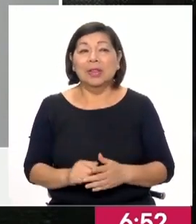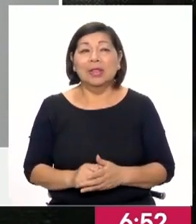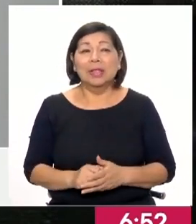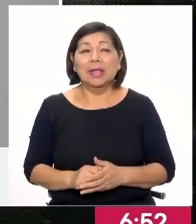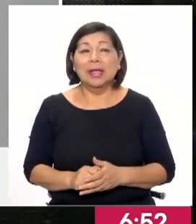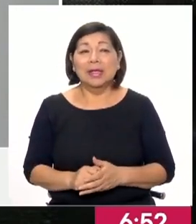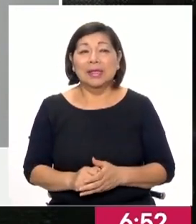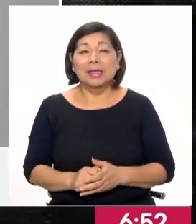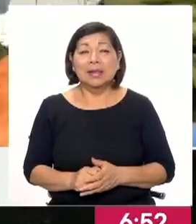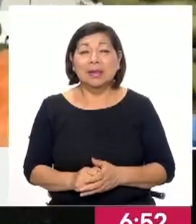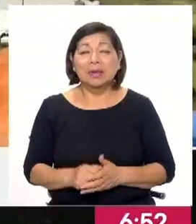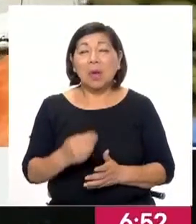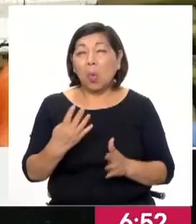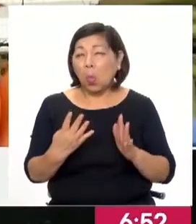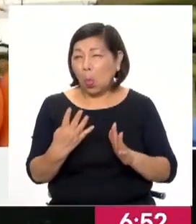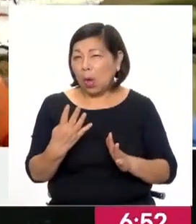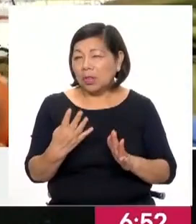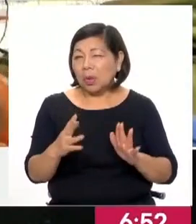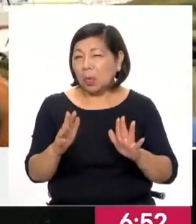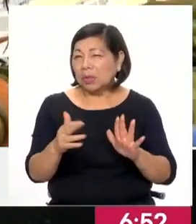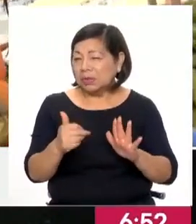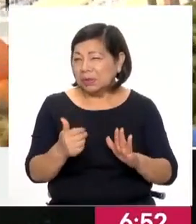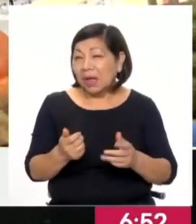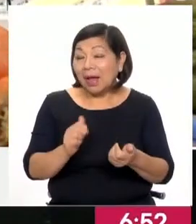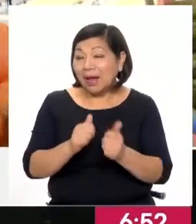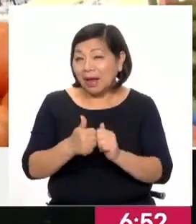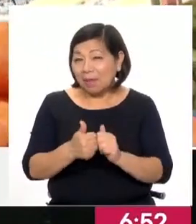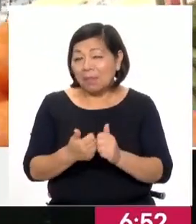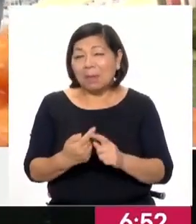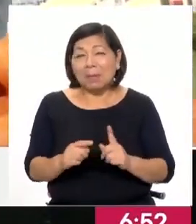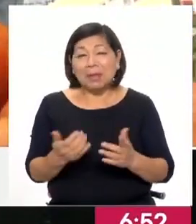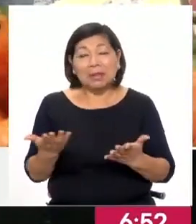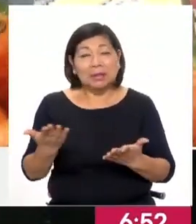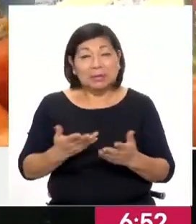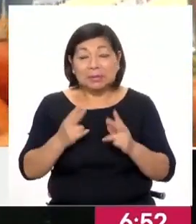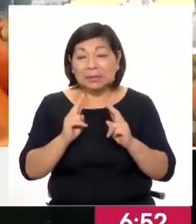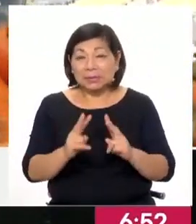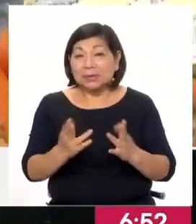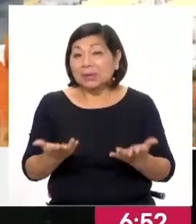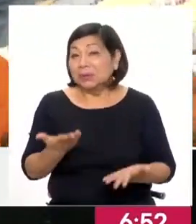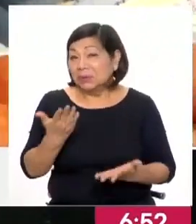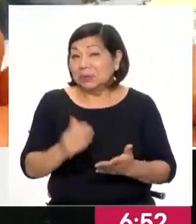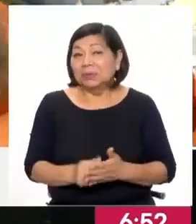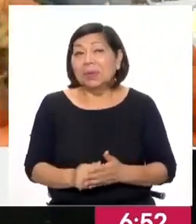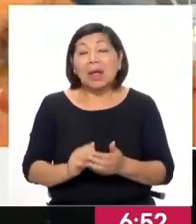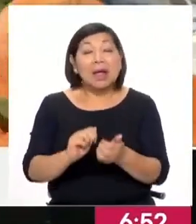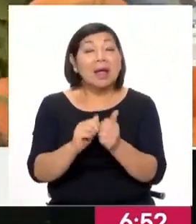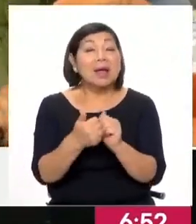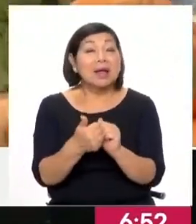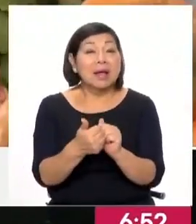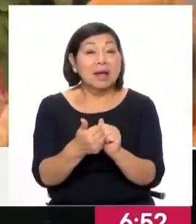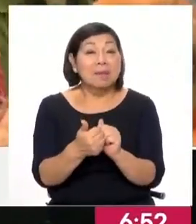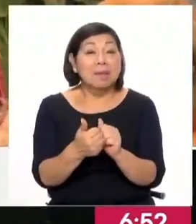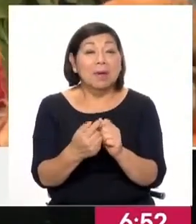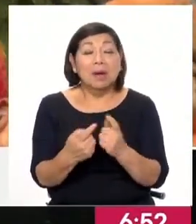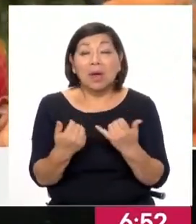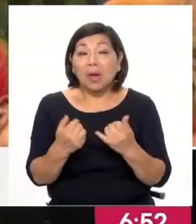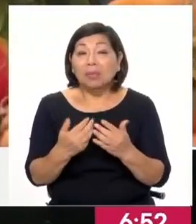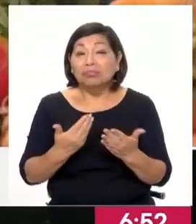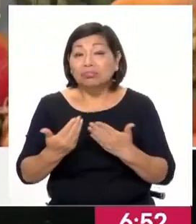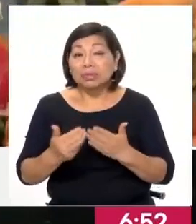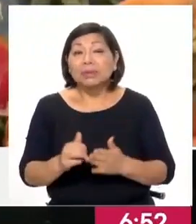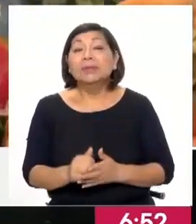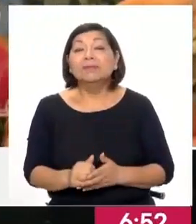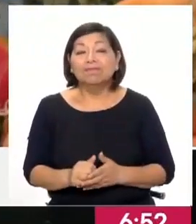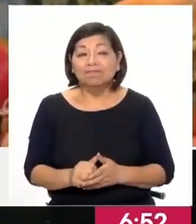llegamos a 4.15, 4.16, el tipo de cambio. Lo que estaríamos viendo es probablemente un tipo de cambio que esté relativamente